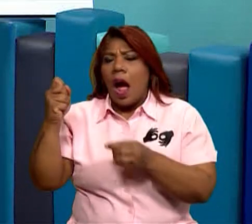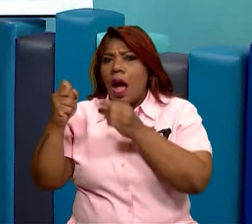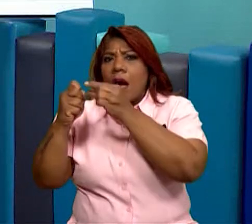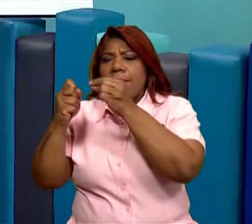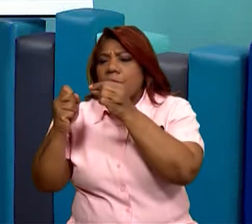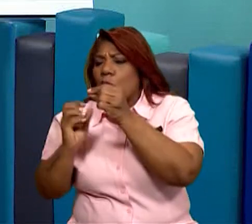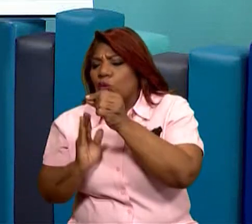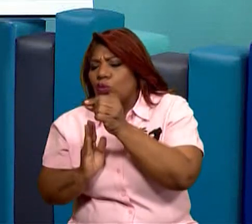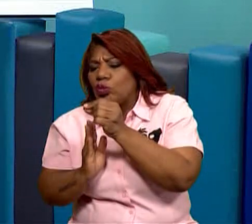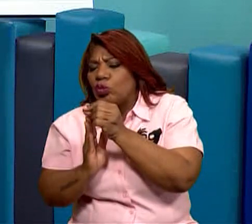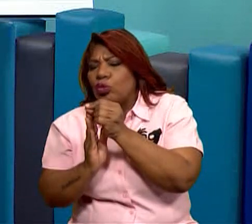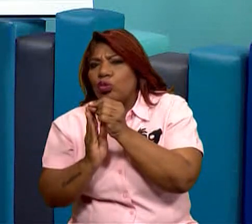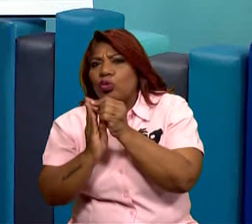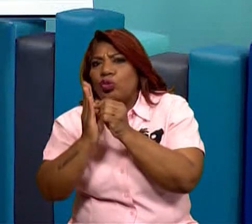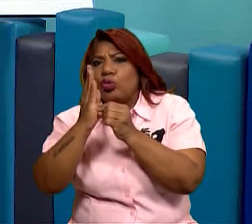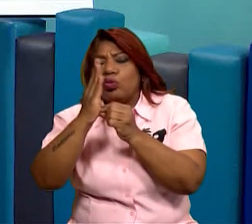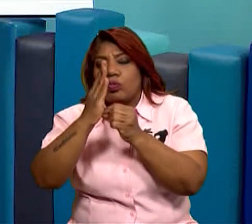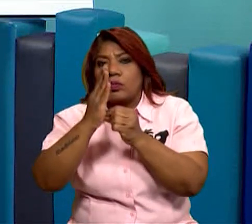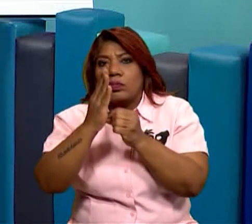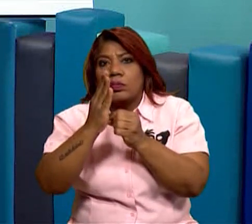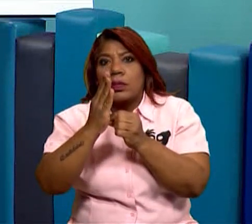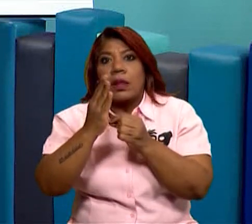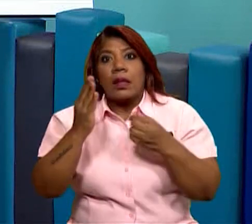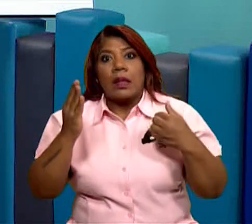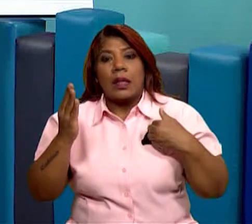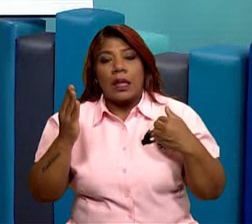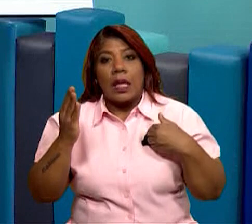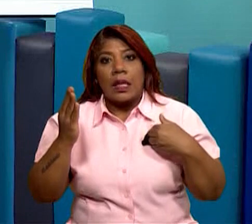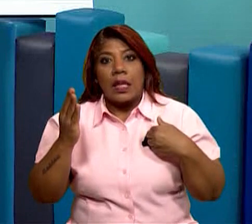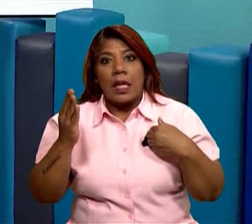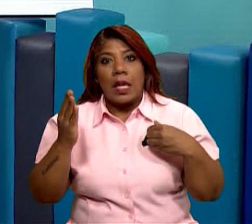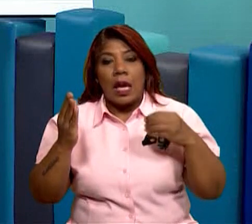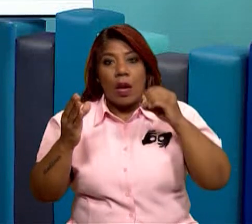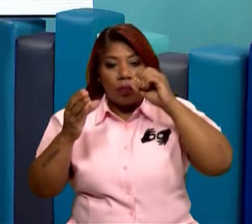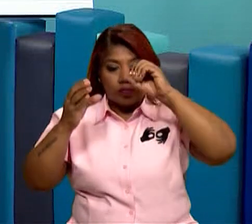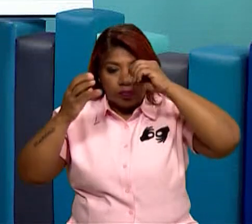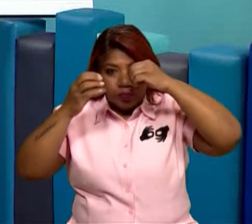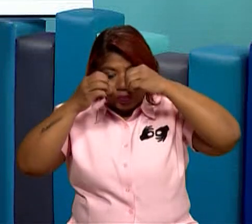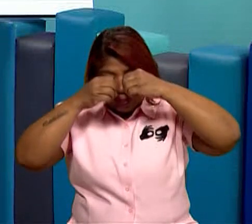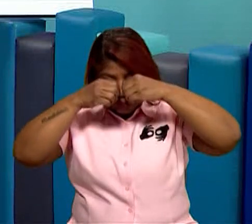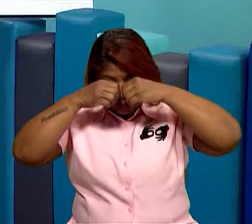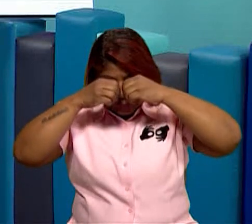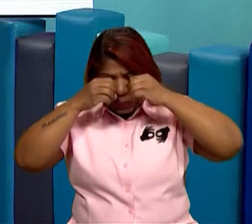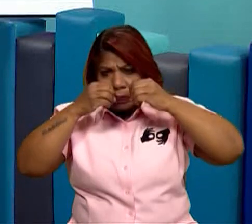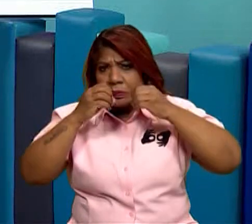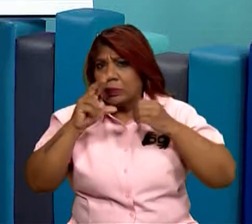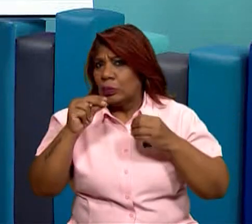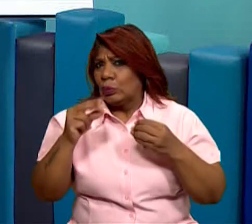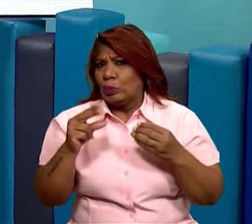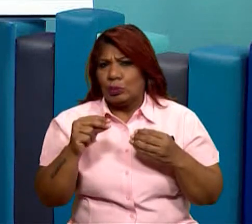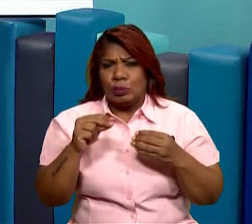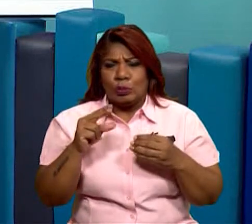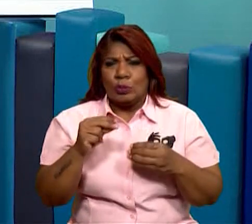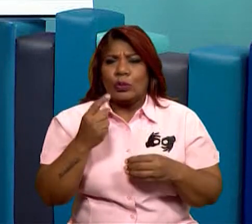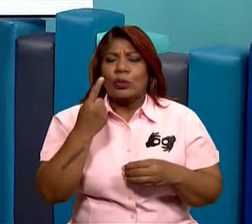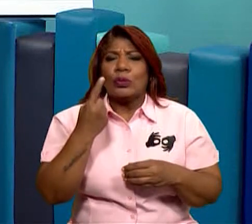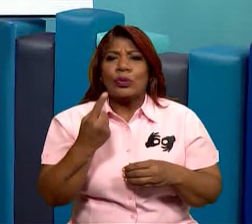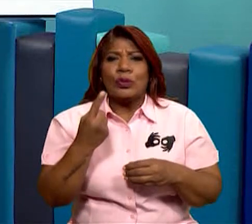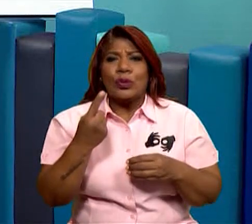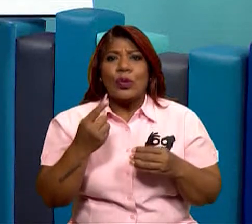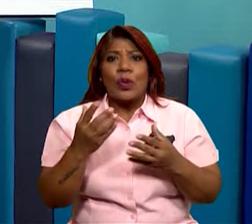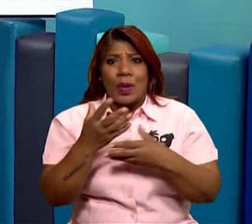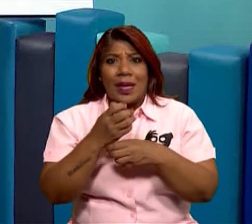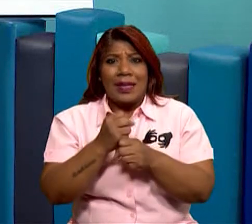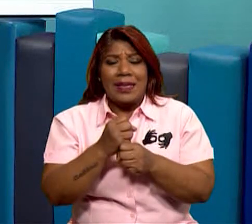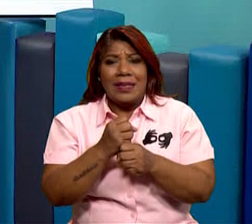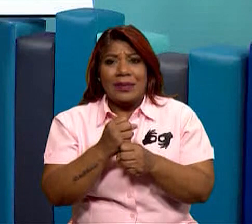él tenía un microscopio hecho por él mismo, que no tenía grande resolución, nada más tenía 50% de